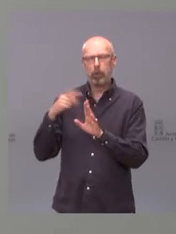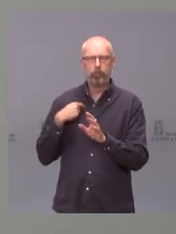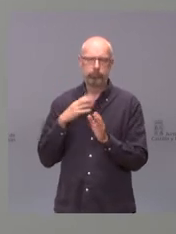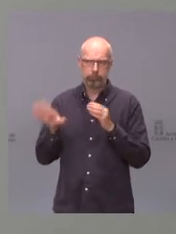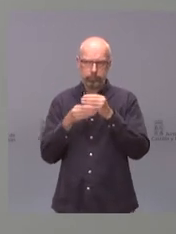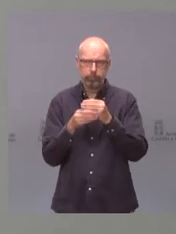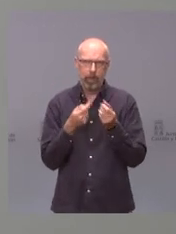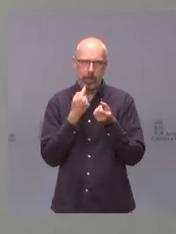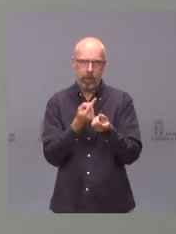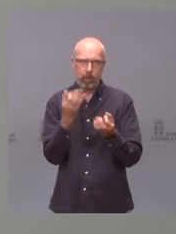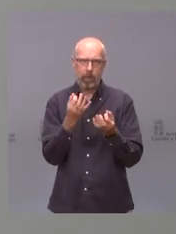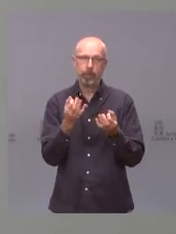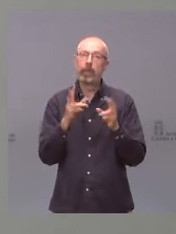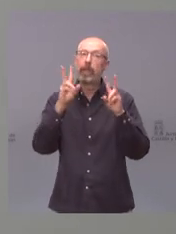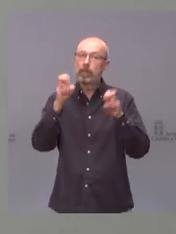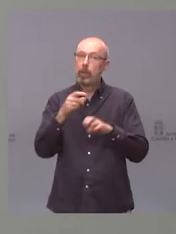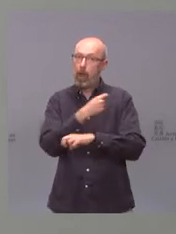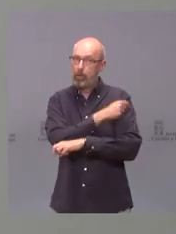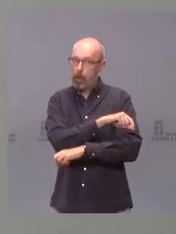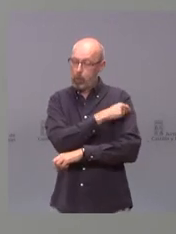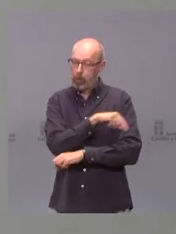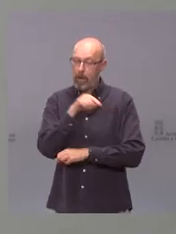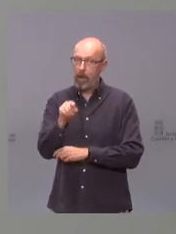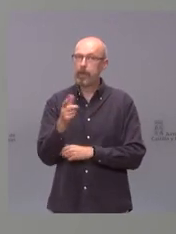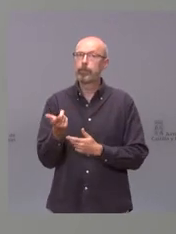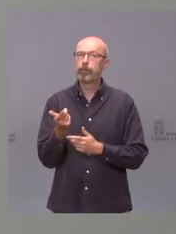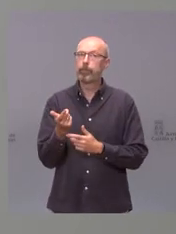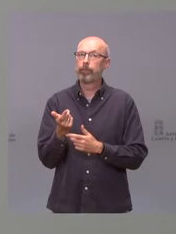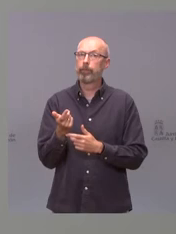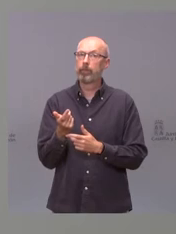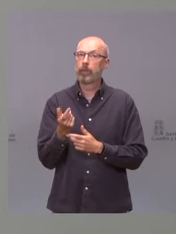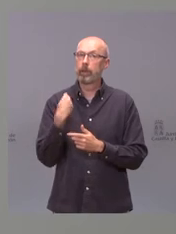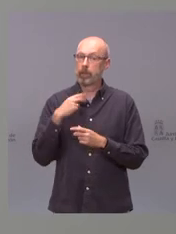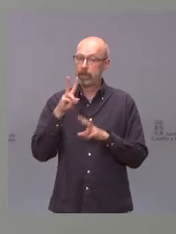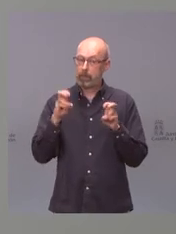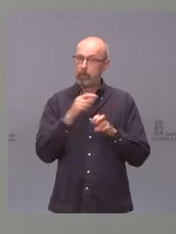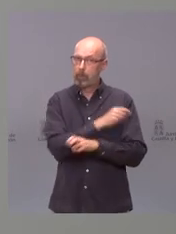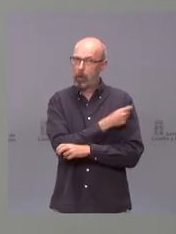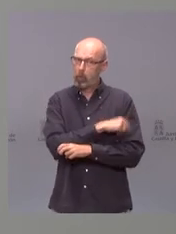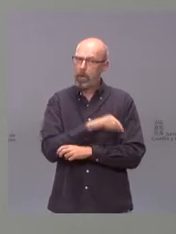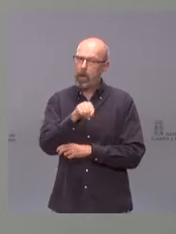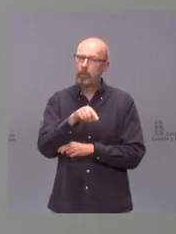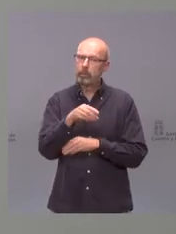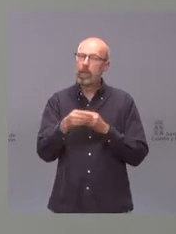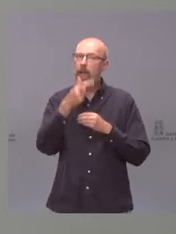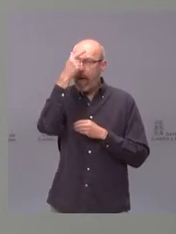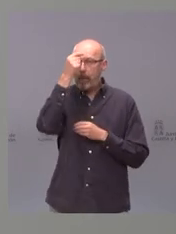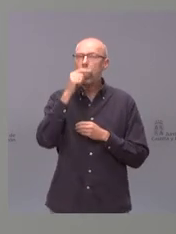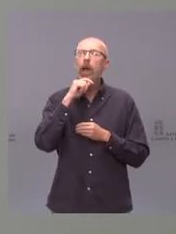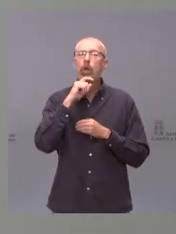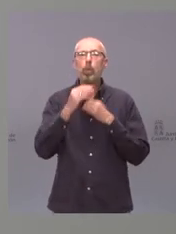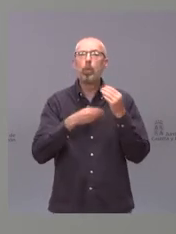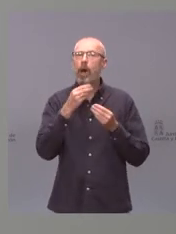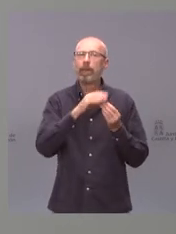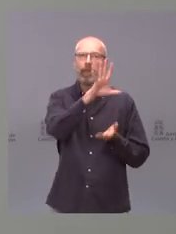la vacunación la vacunación se ha decidido estaba centralizada en Ávila pero vamos a